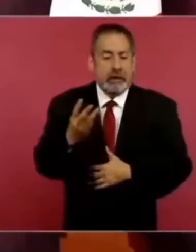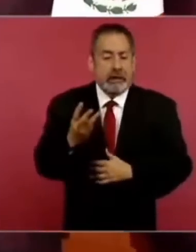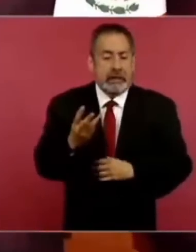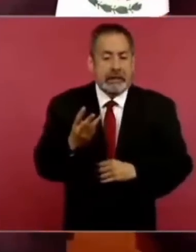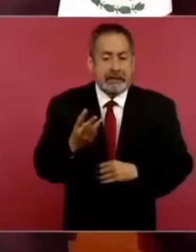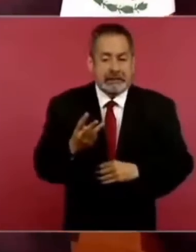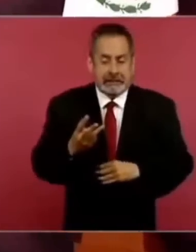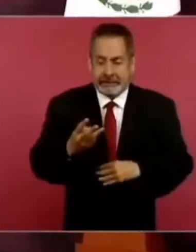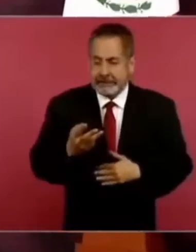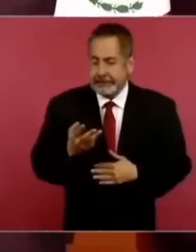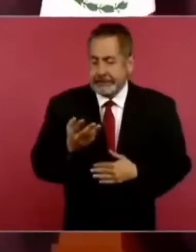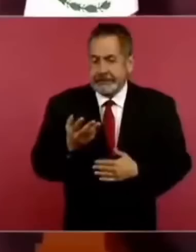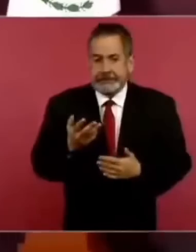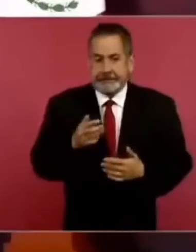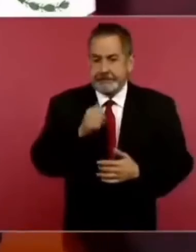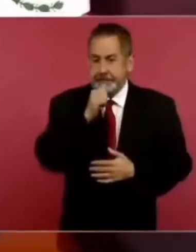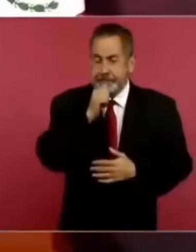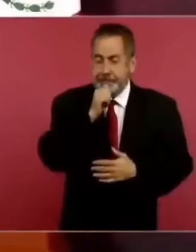todavía no